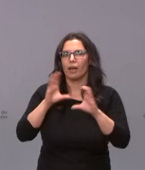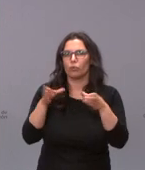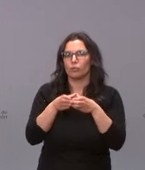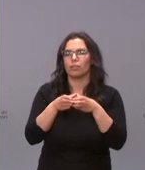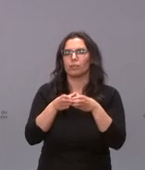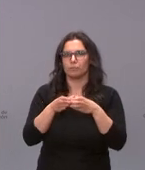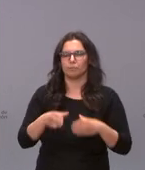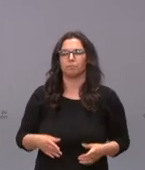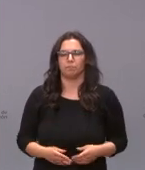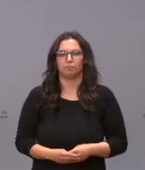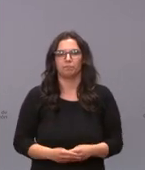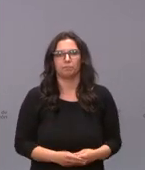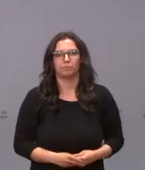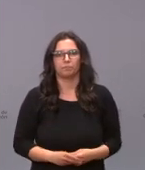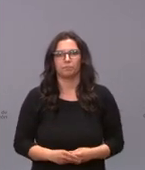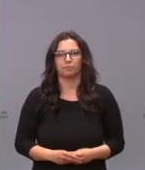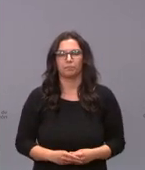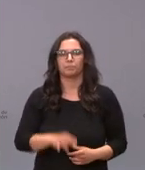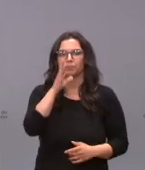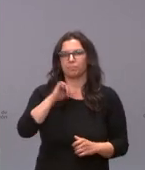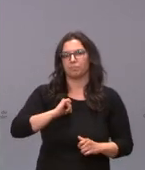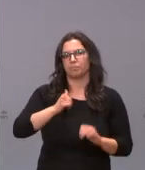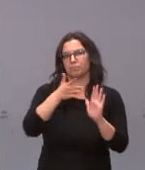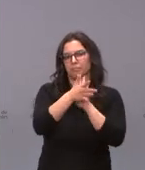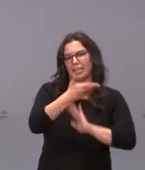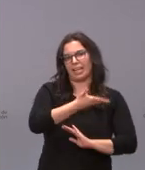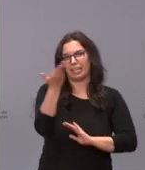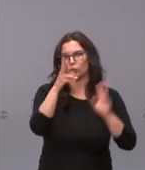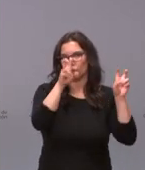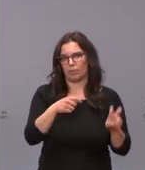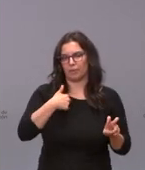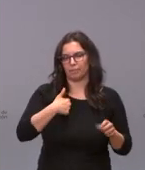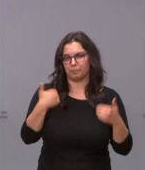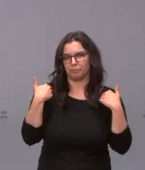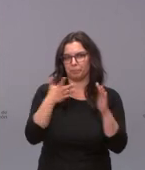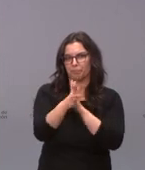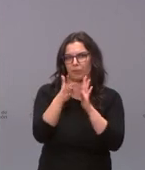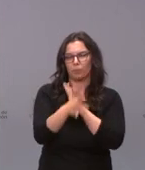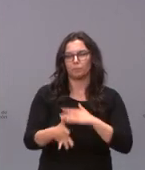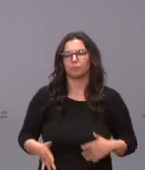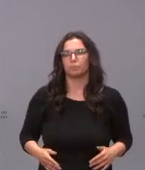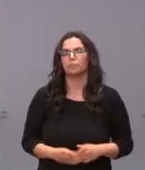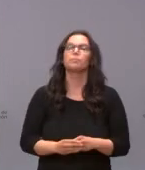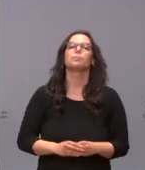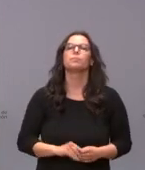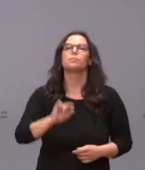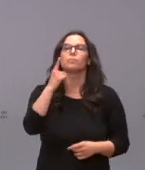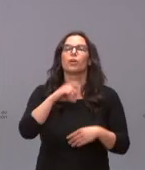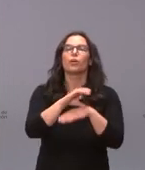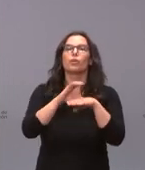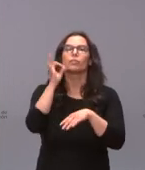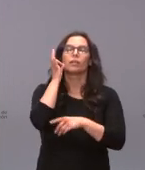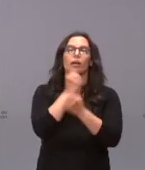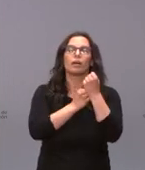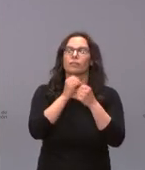Paso a relatar el resto de los asuntos, empezando porque la Consejería de Economía y